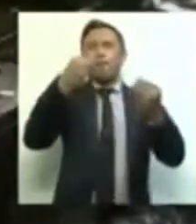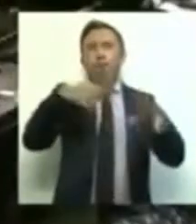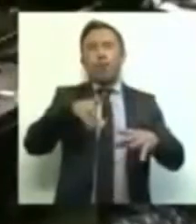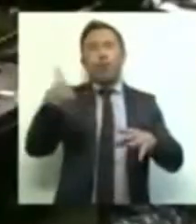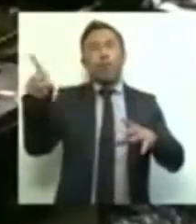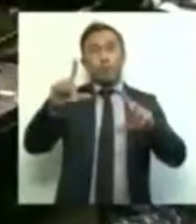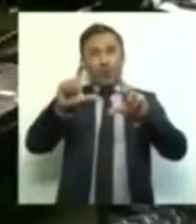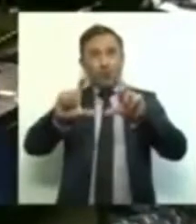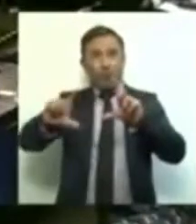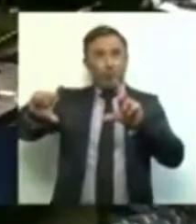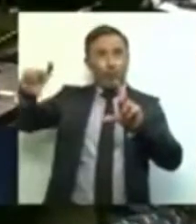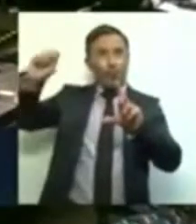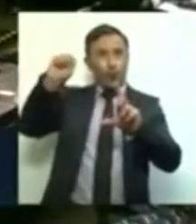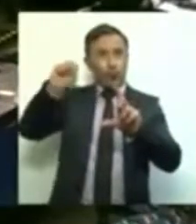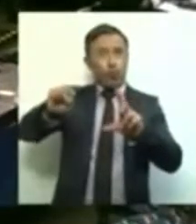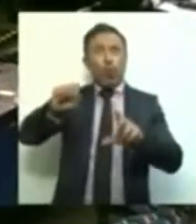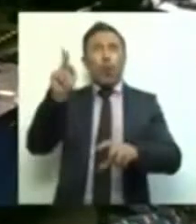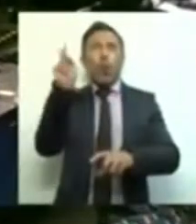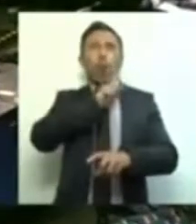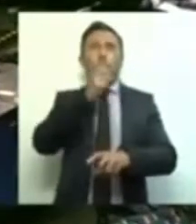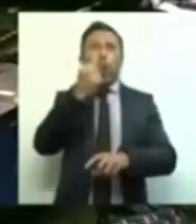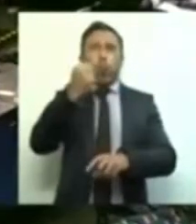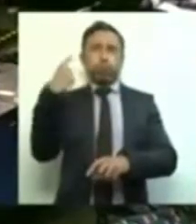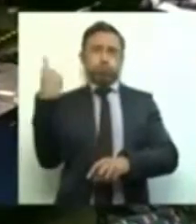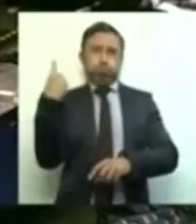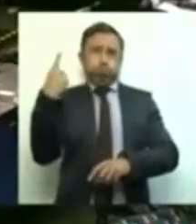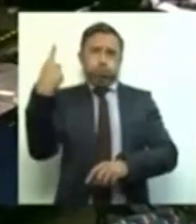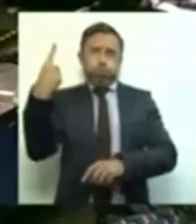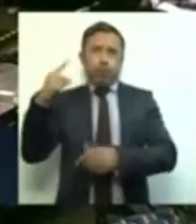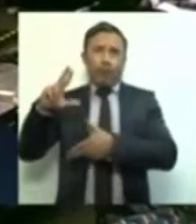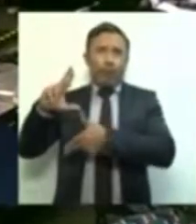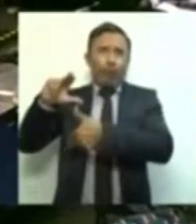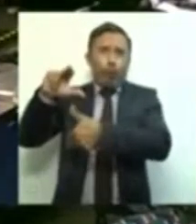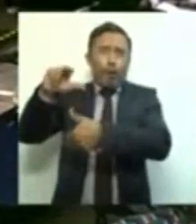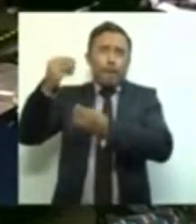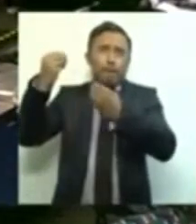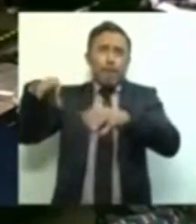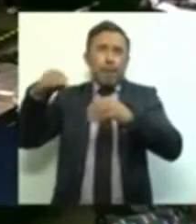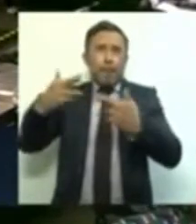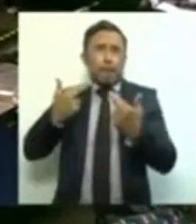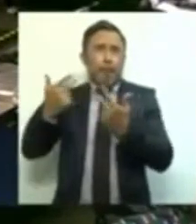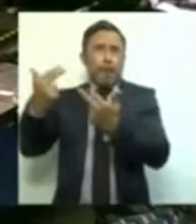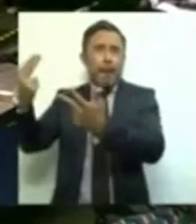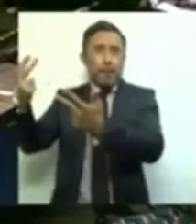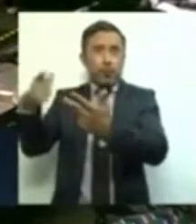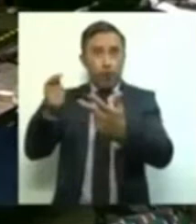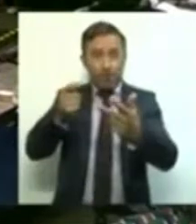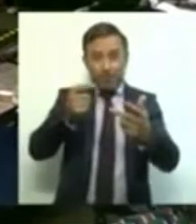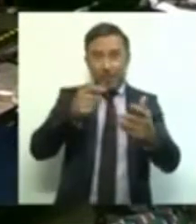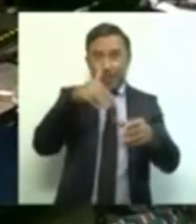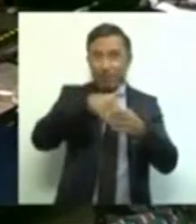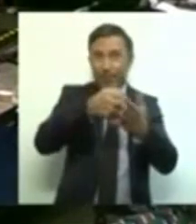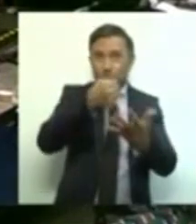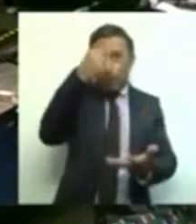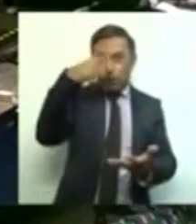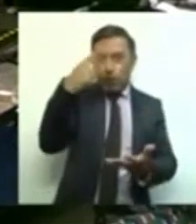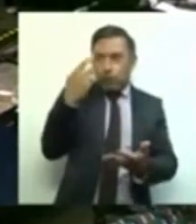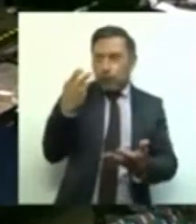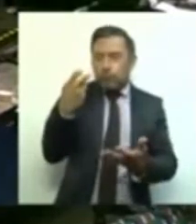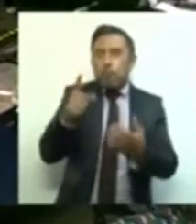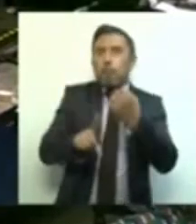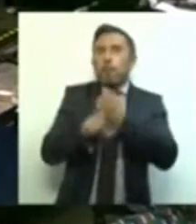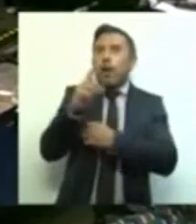la península sur, que desaparezca en un fideicomiso que está precisamente diseñado para atender estas situaciones,